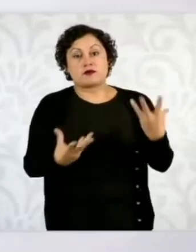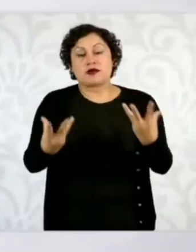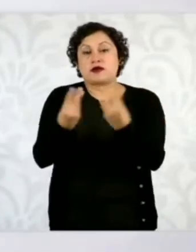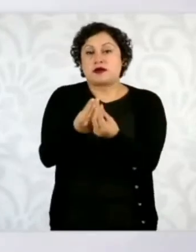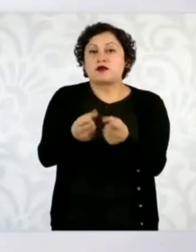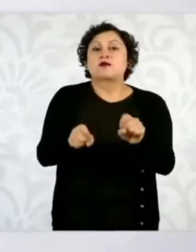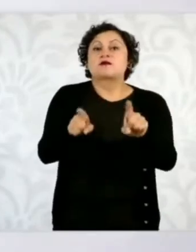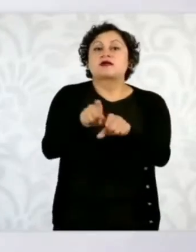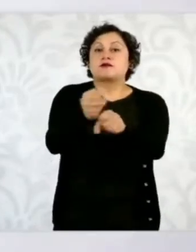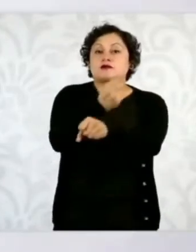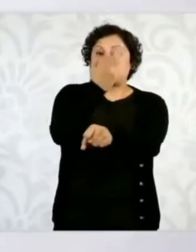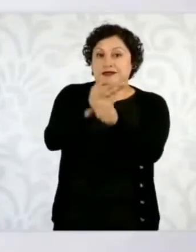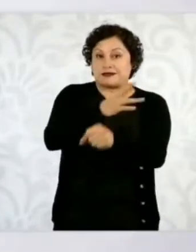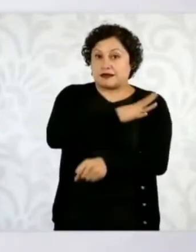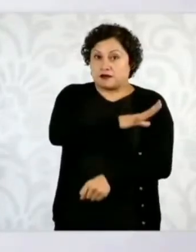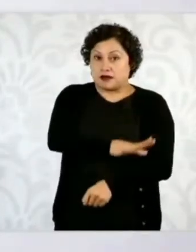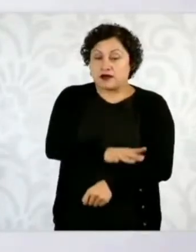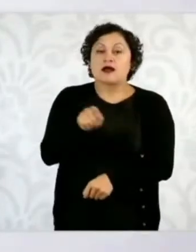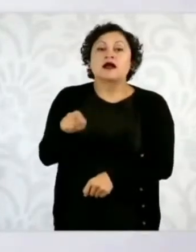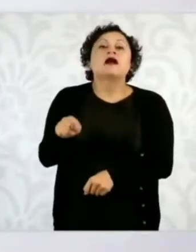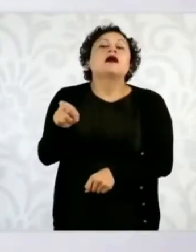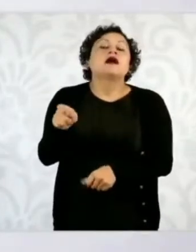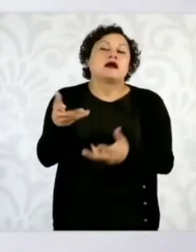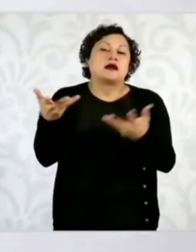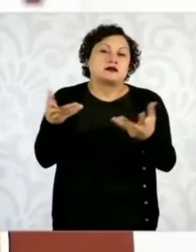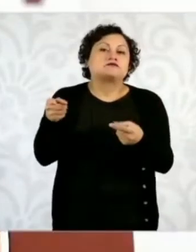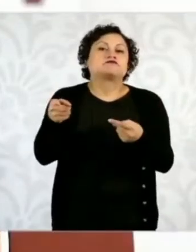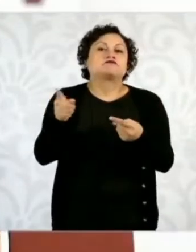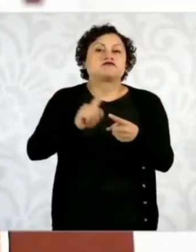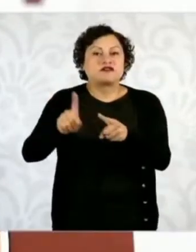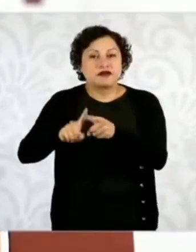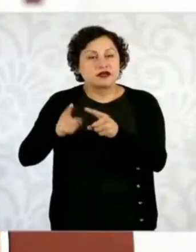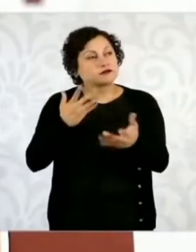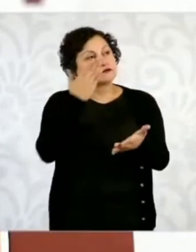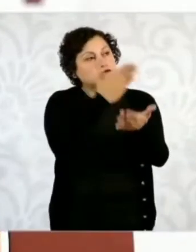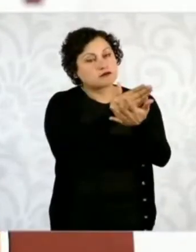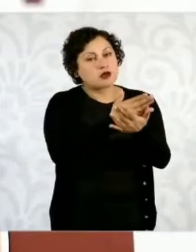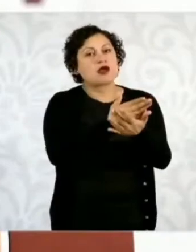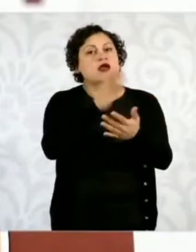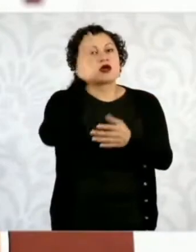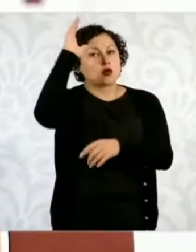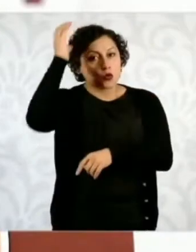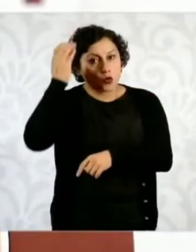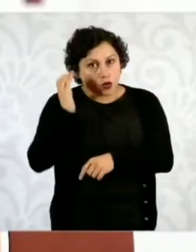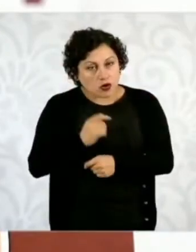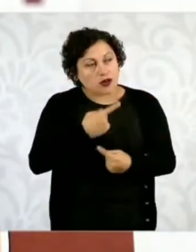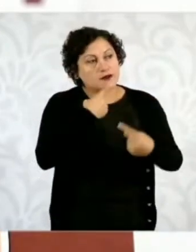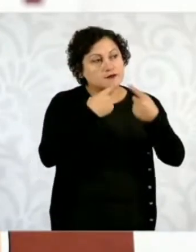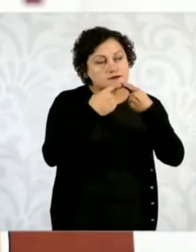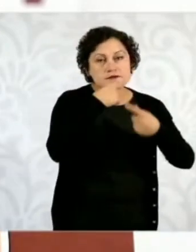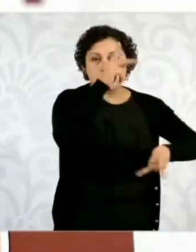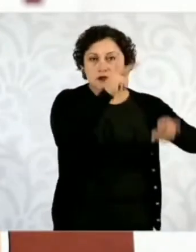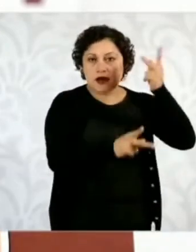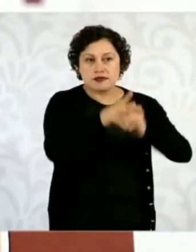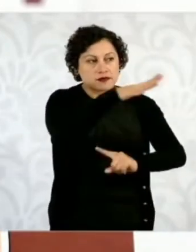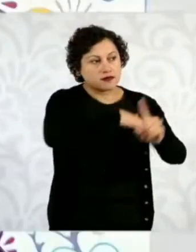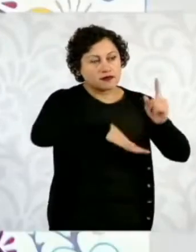secretario estuvo en varias zonas de Culiacán, platicando incluso con la ciudadanía.